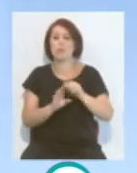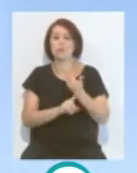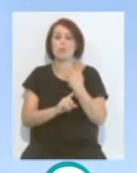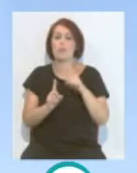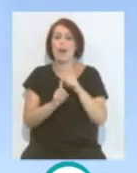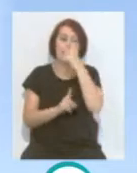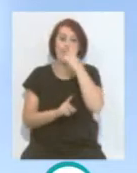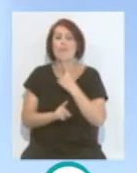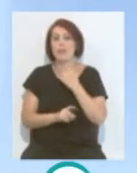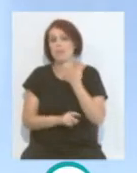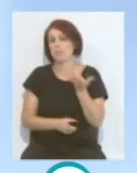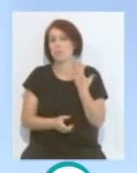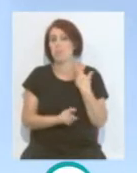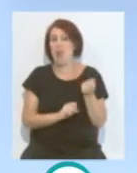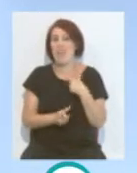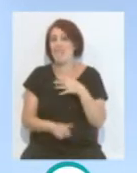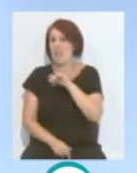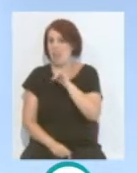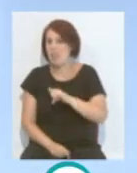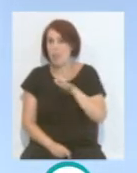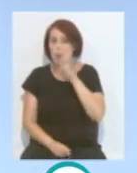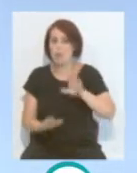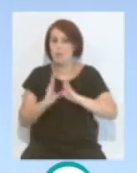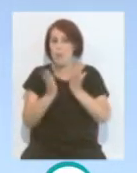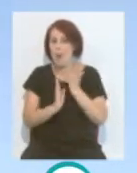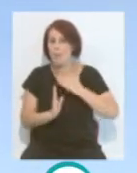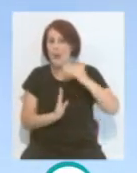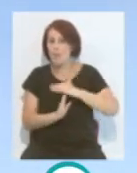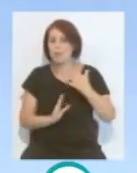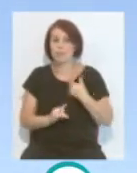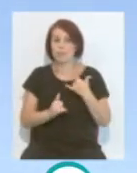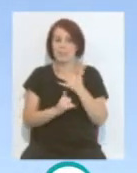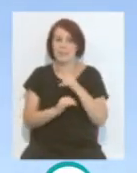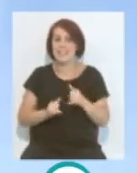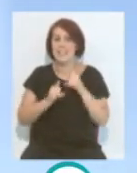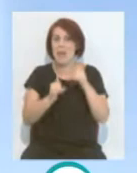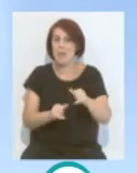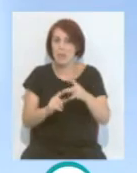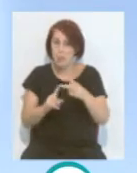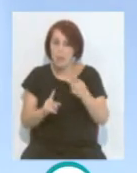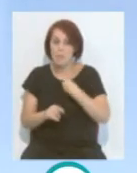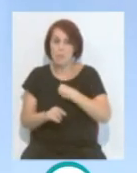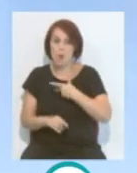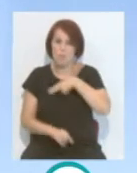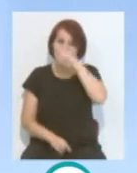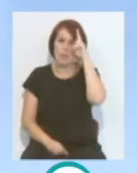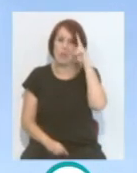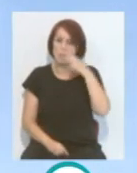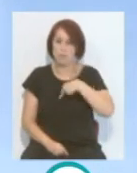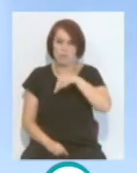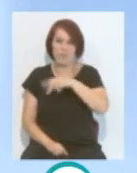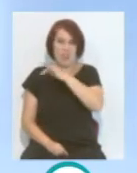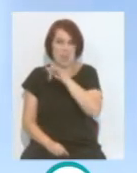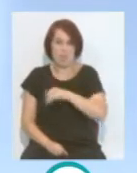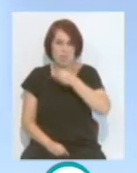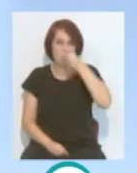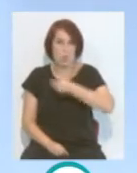a un perfil como el de Ale Fernández, quizás, por ese balón parado, segunda línea, segunda llegada, que es muy buena también la del madrileño. Pero es cierto que después lo que